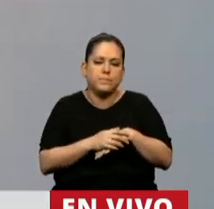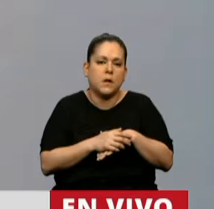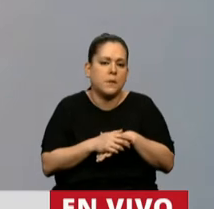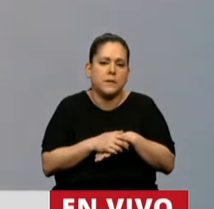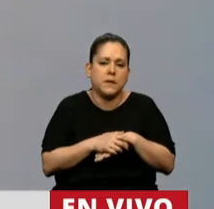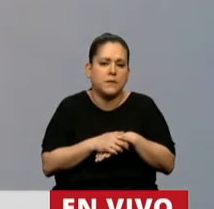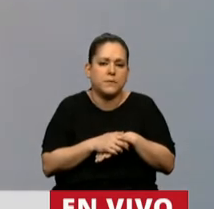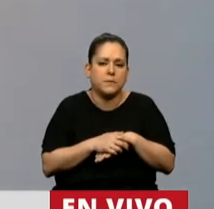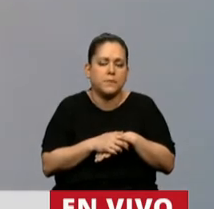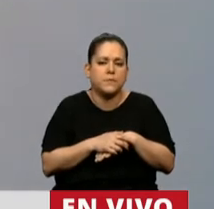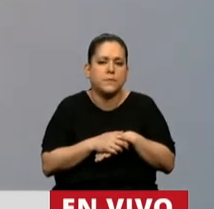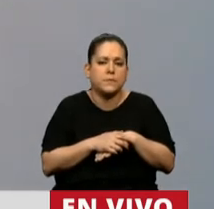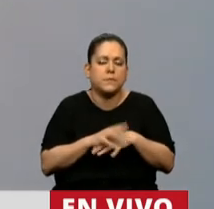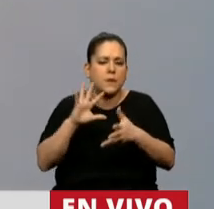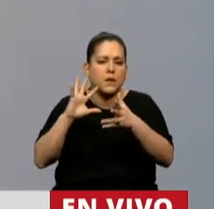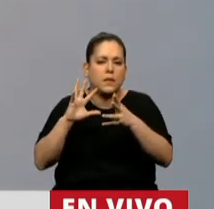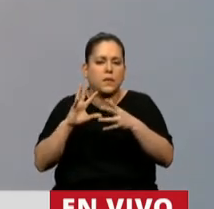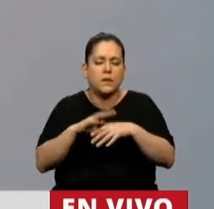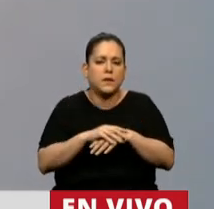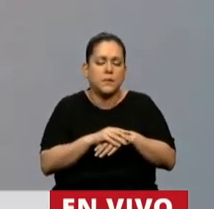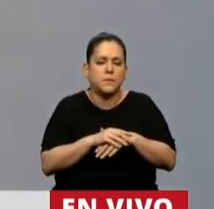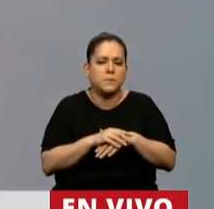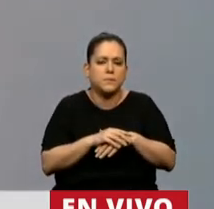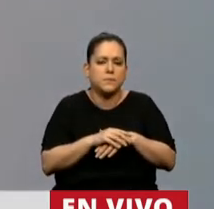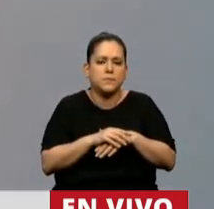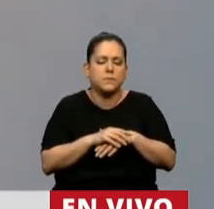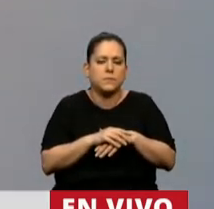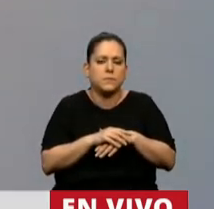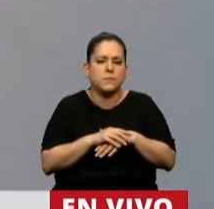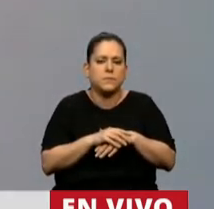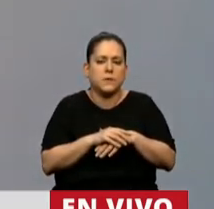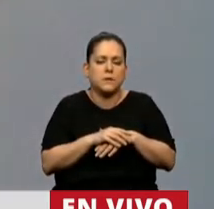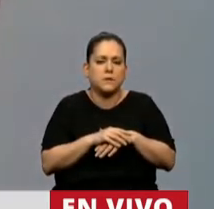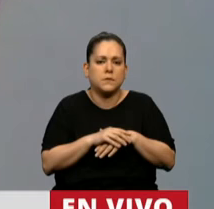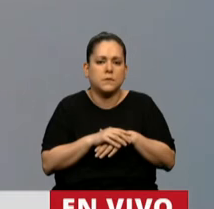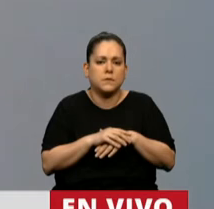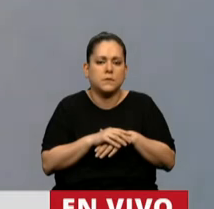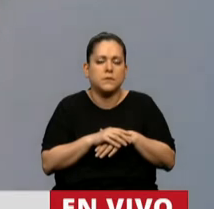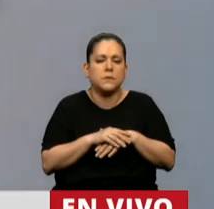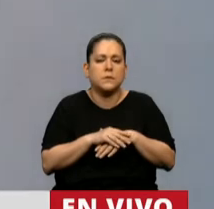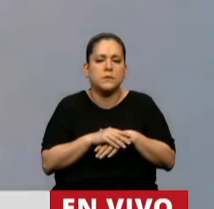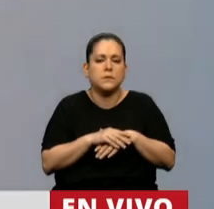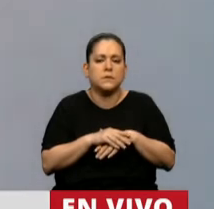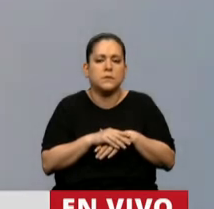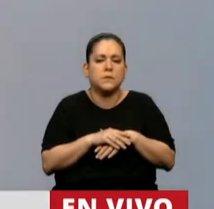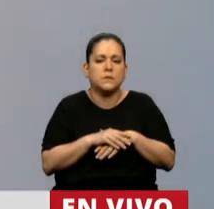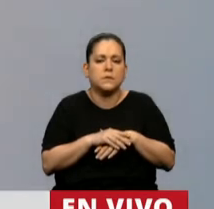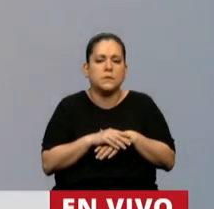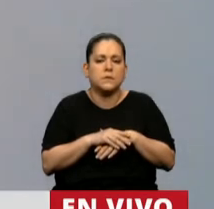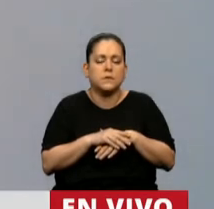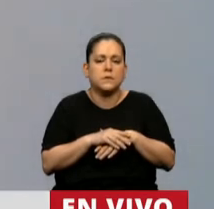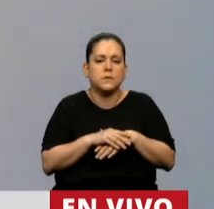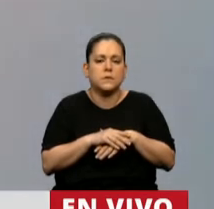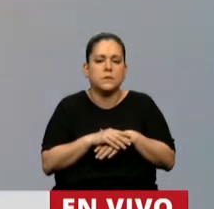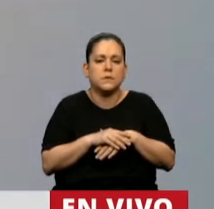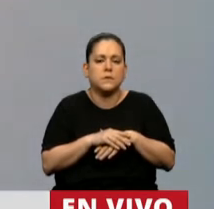la ley sancionada durante el gobierno de Macri y durante el gobierno anterior allá en 2016. Quedan claras, creo yo, las